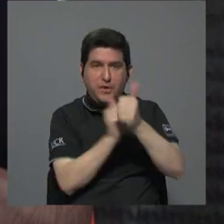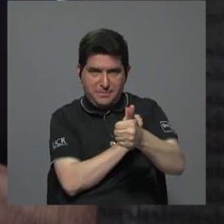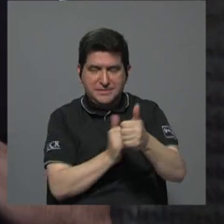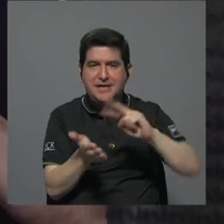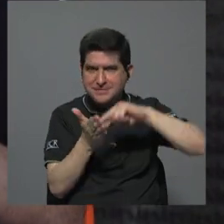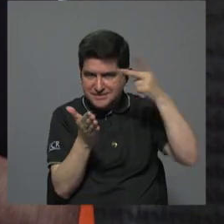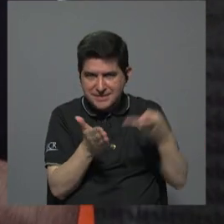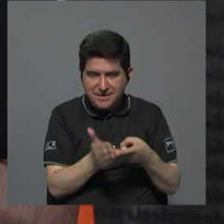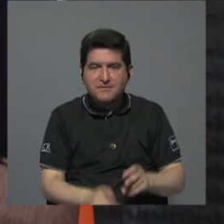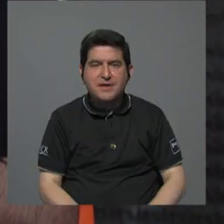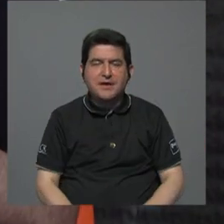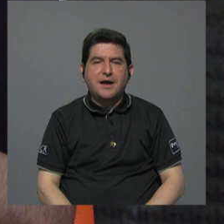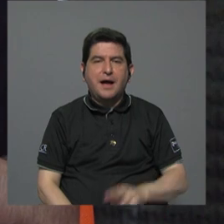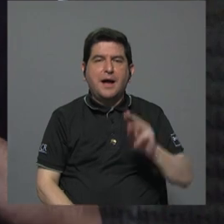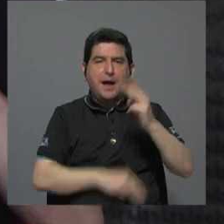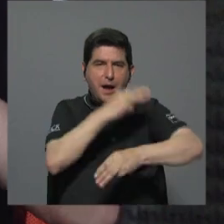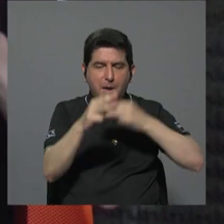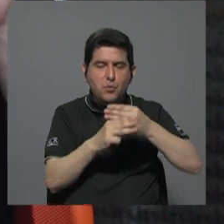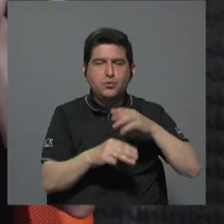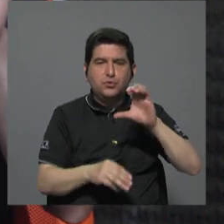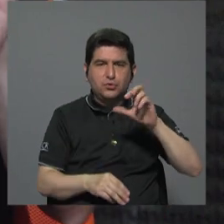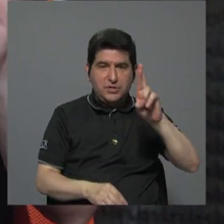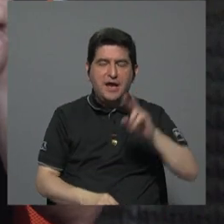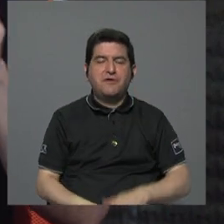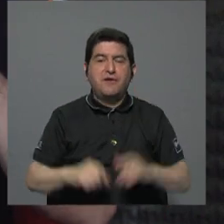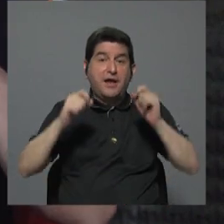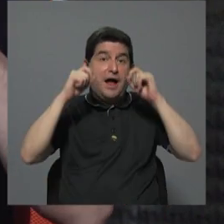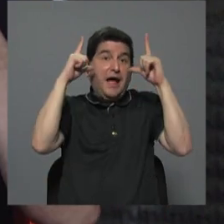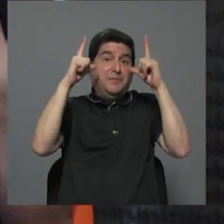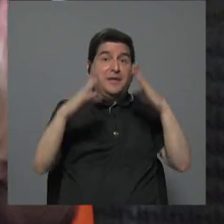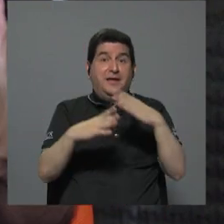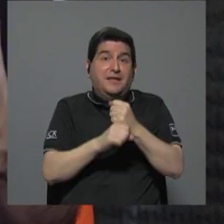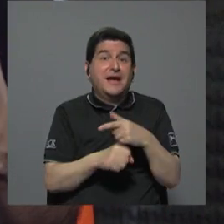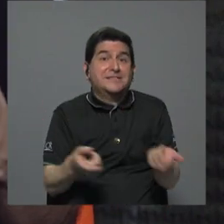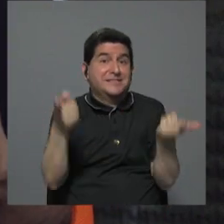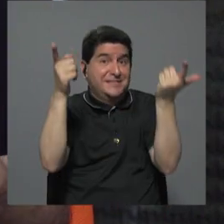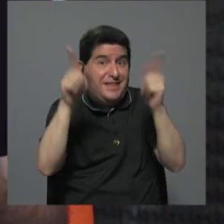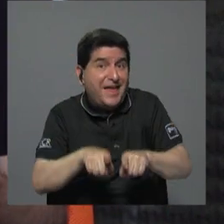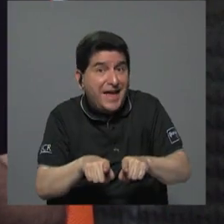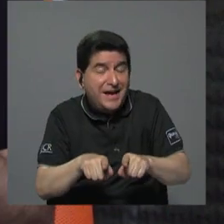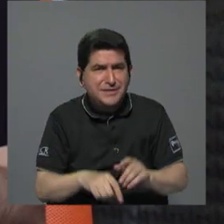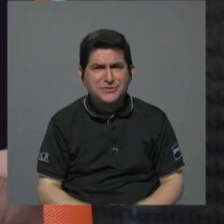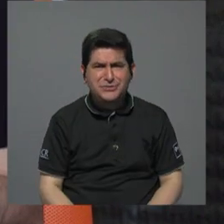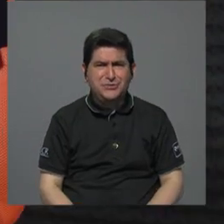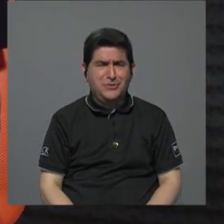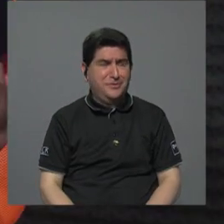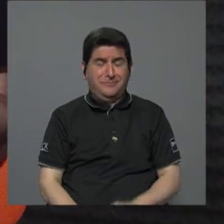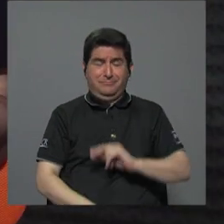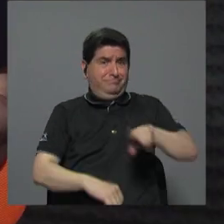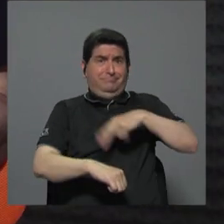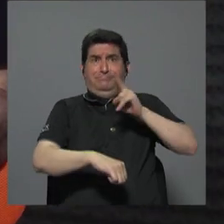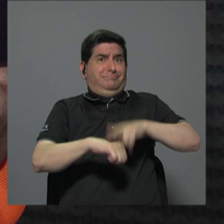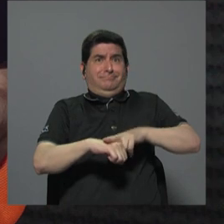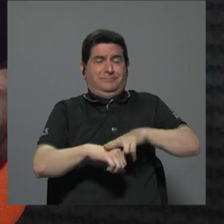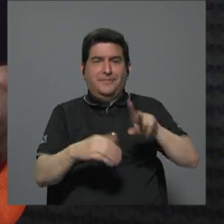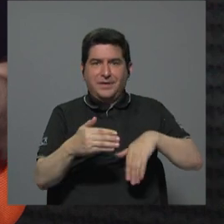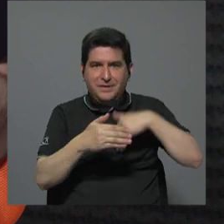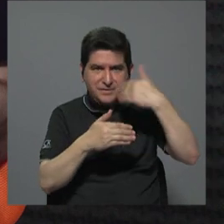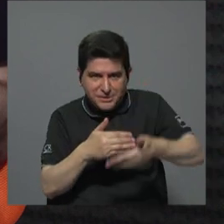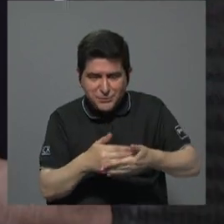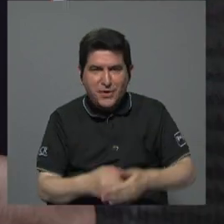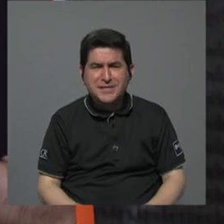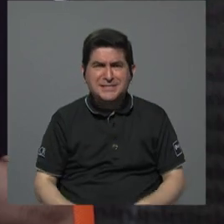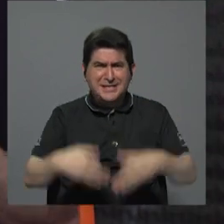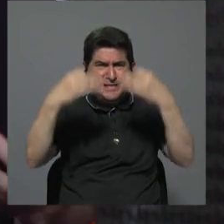decir el mundo CR primero lanza una advertencia sobre un hecho que sería insólito segundo adelanta una